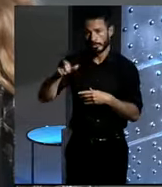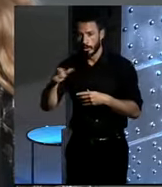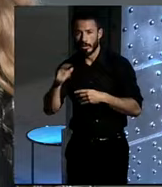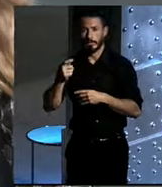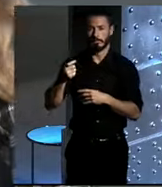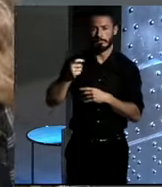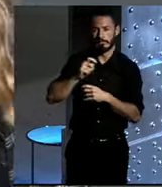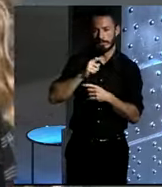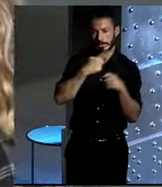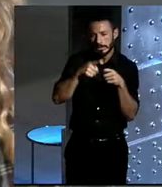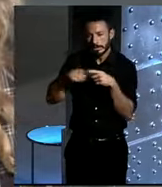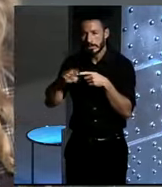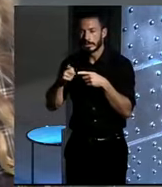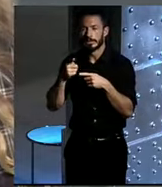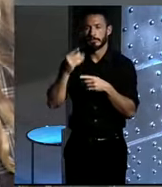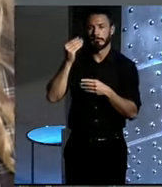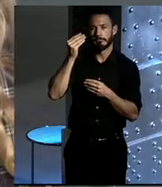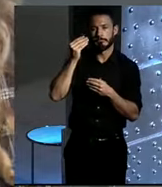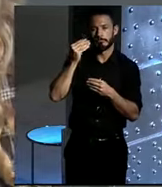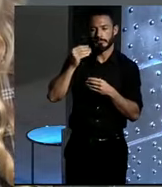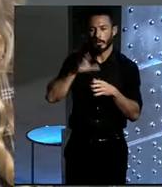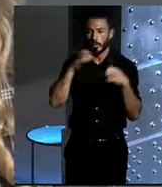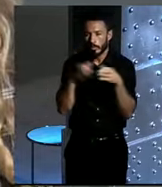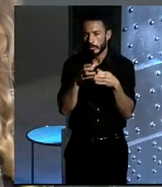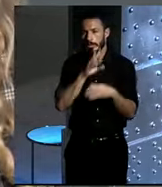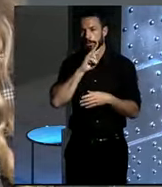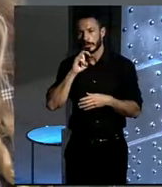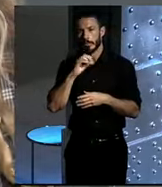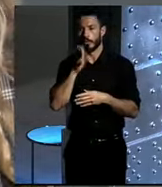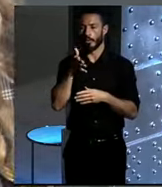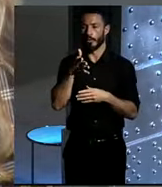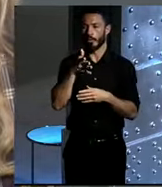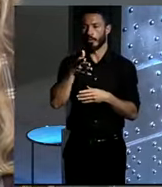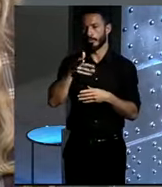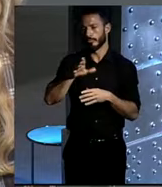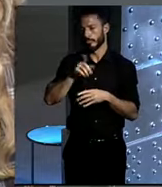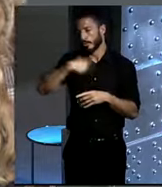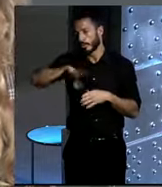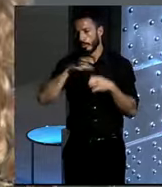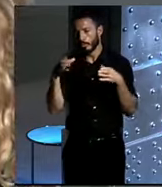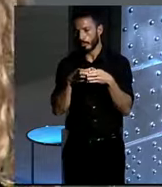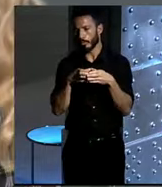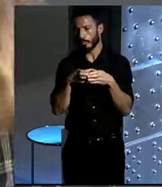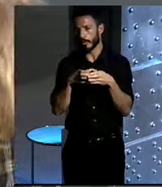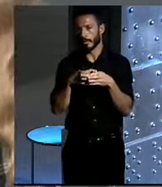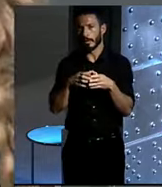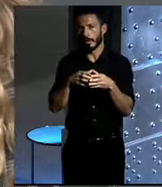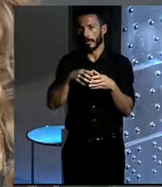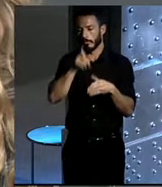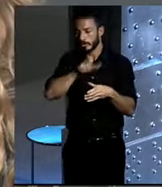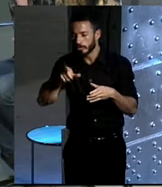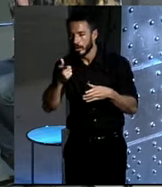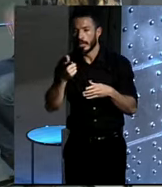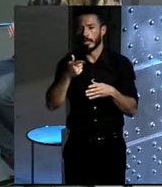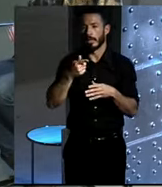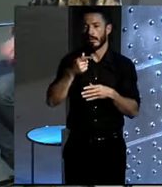tenía un valor especial porque representamos a un grupo demográficamente que es el que menos va en bicicleta. Que son mujeres, madres de